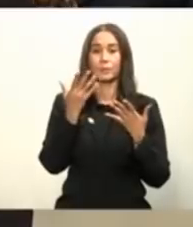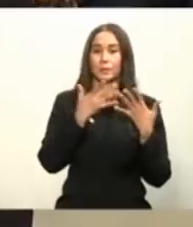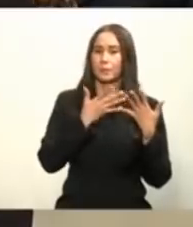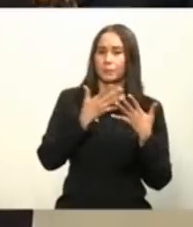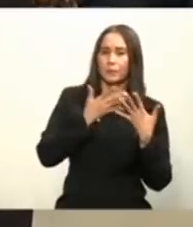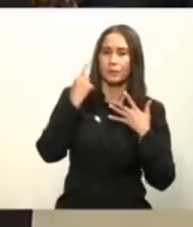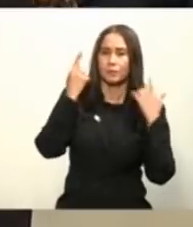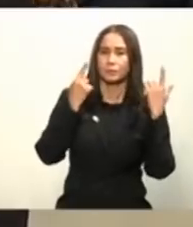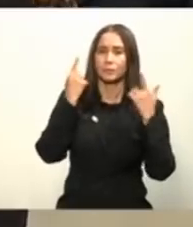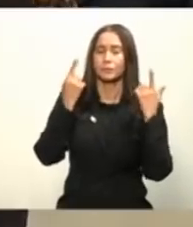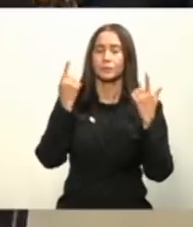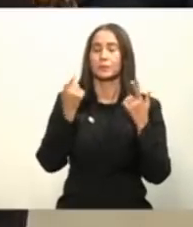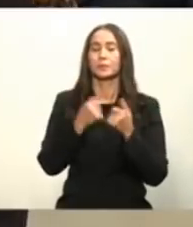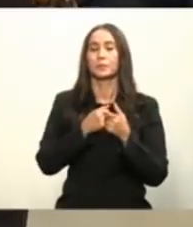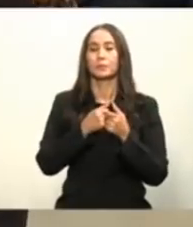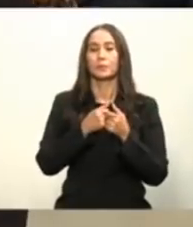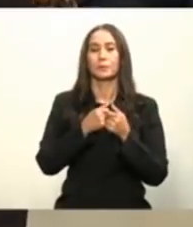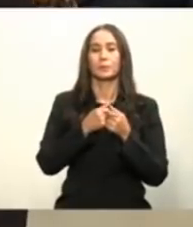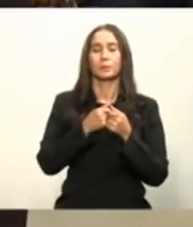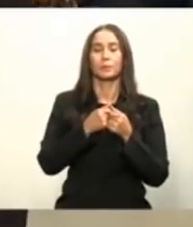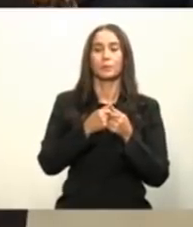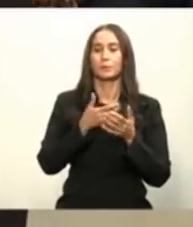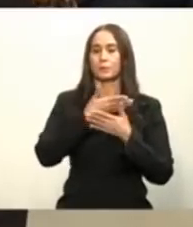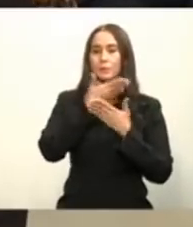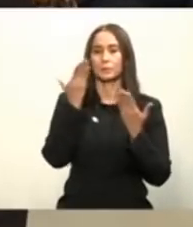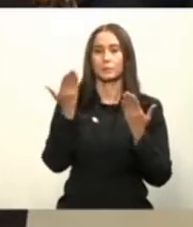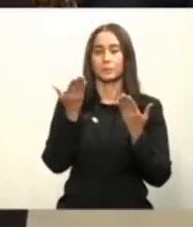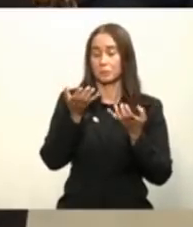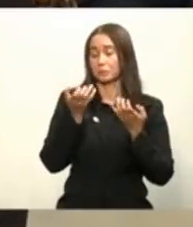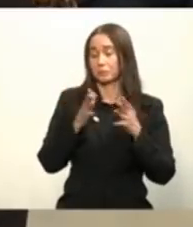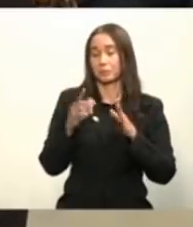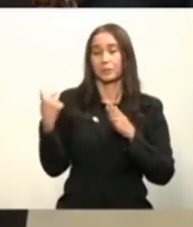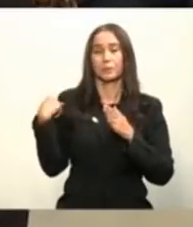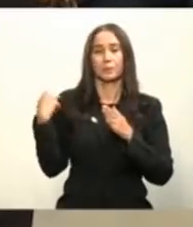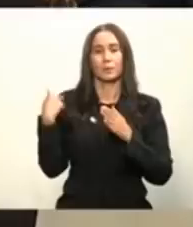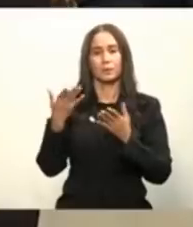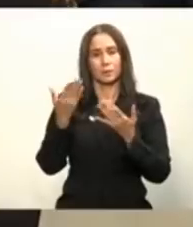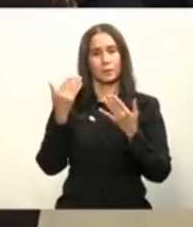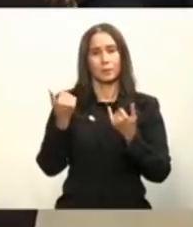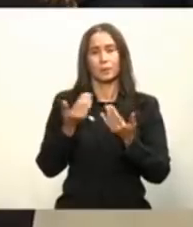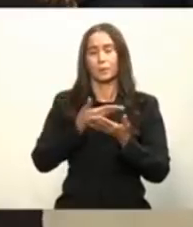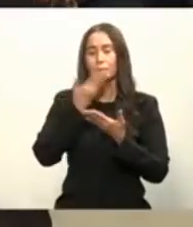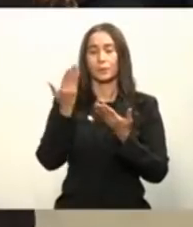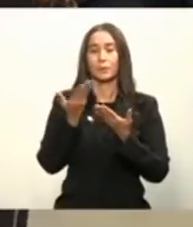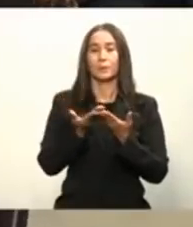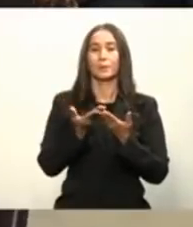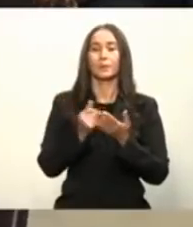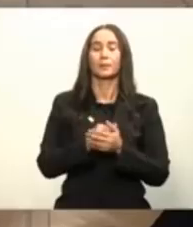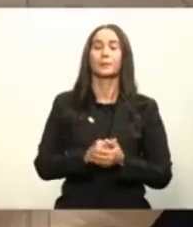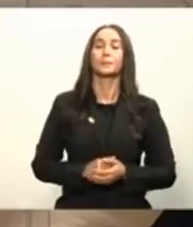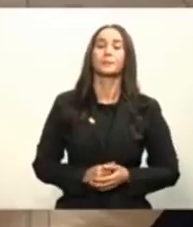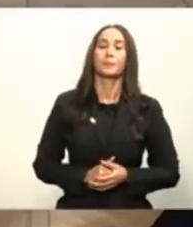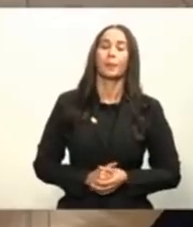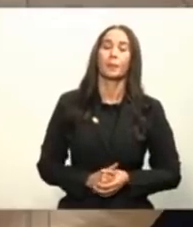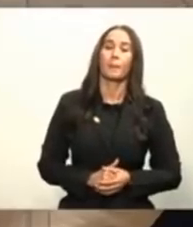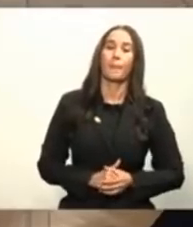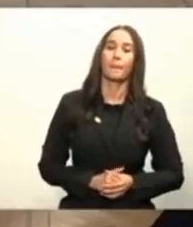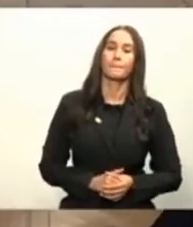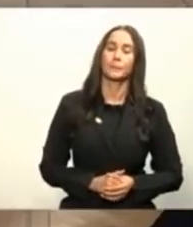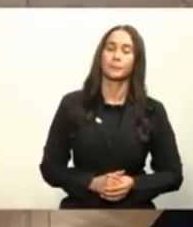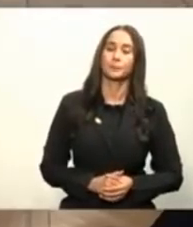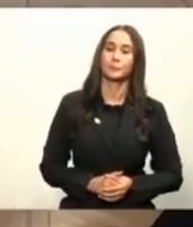pues no tienen o no quieren vacunarse sobre los temas de la distribución por favor si bueno pues